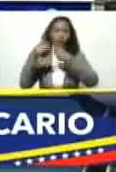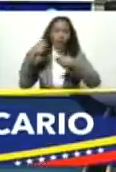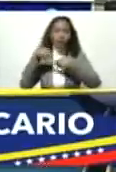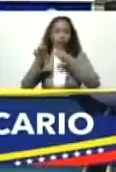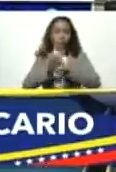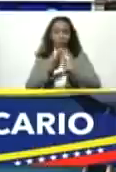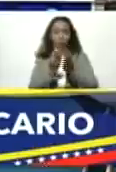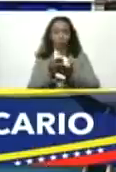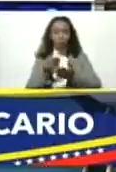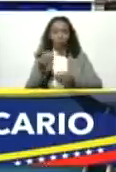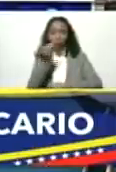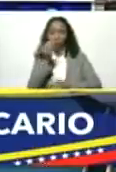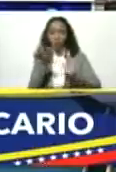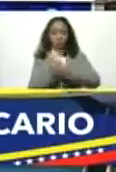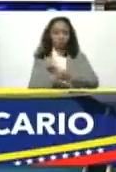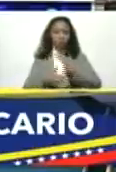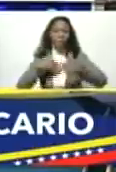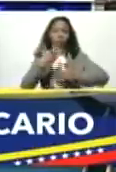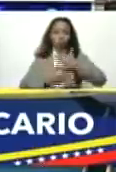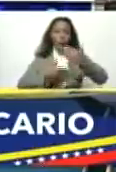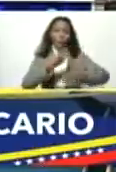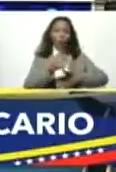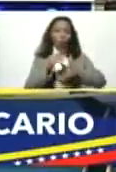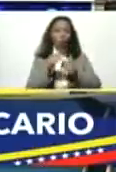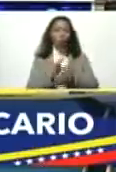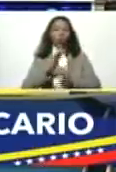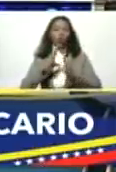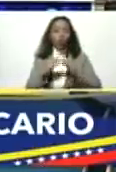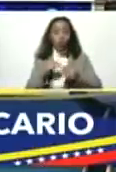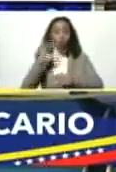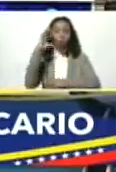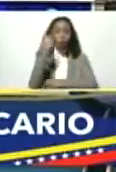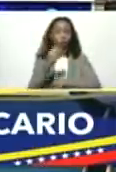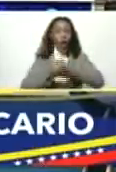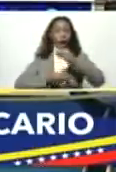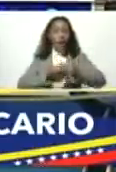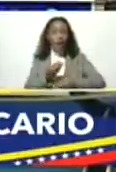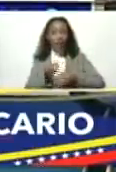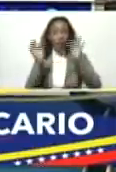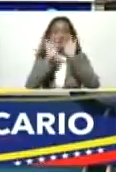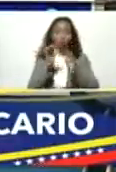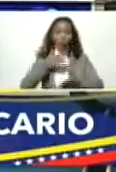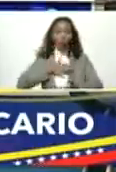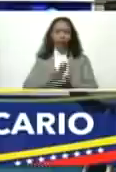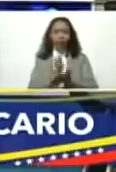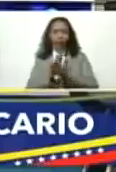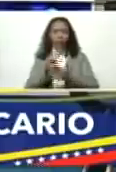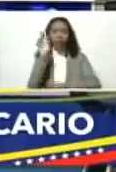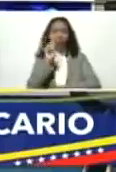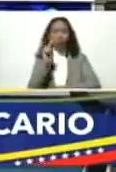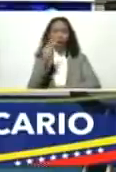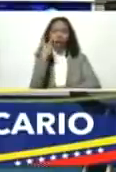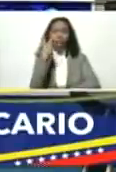mundo. paso a paso, todo se va logrando de manera armónica si utilizas bien las dos manos.